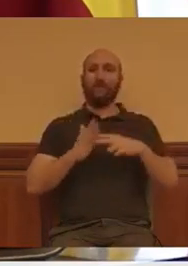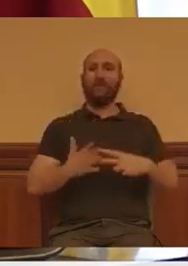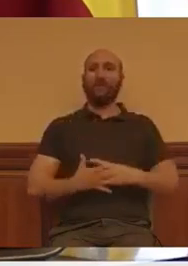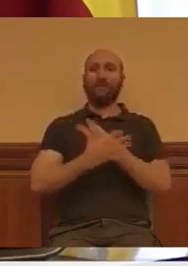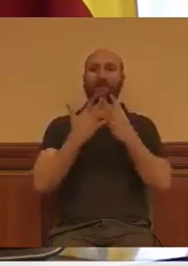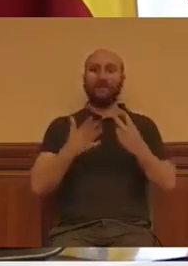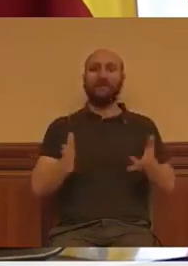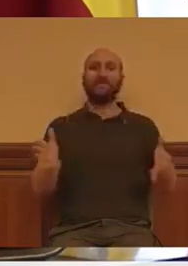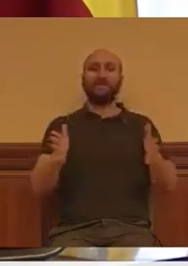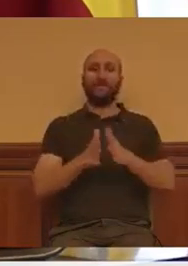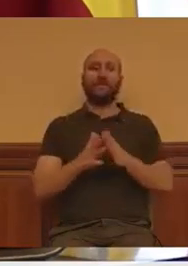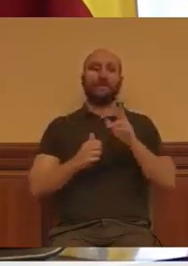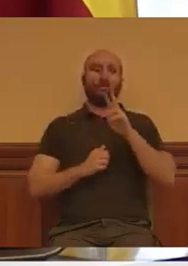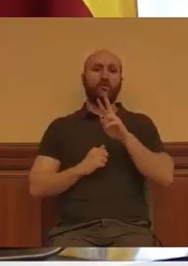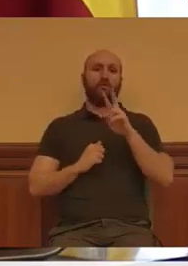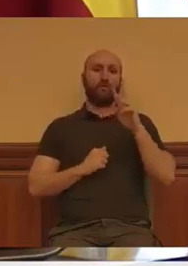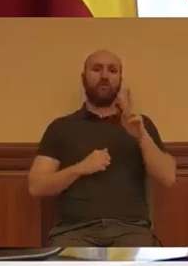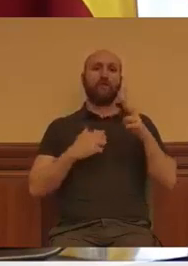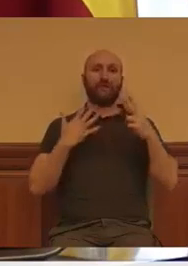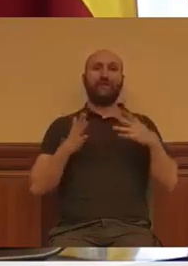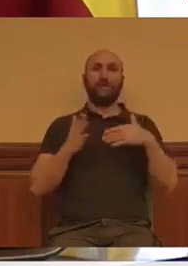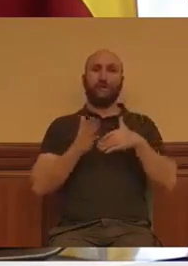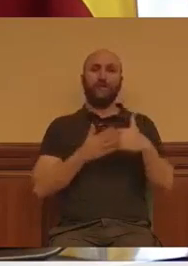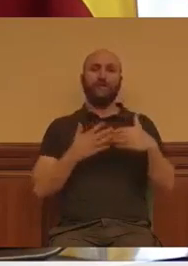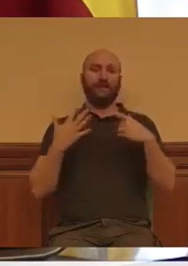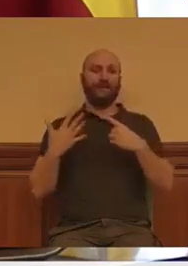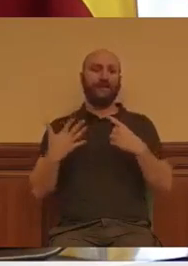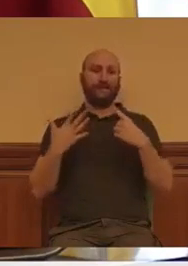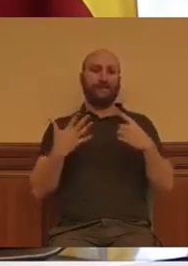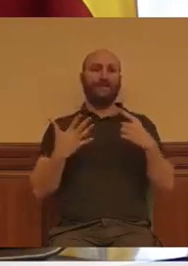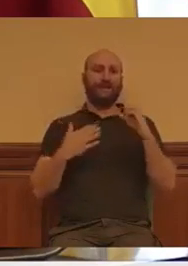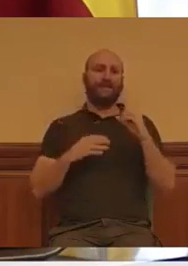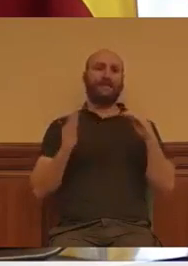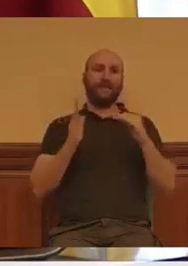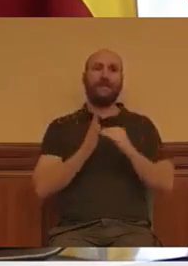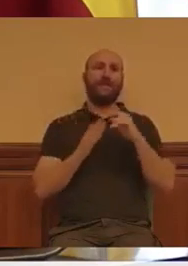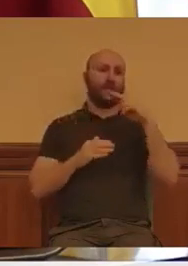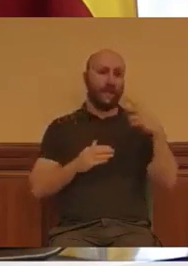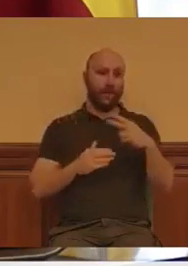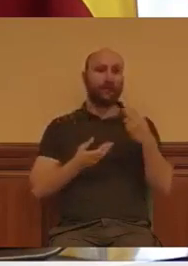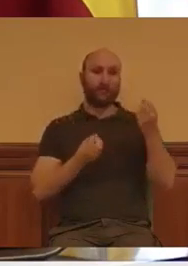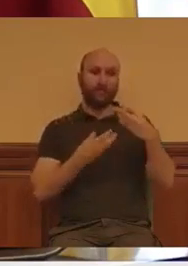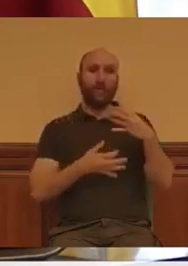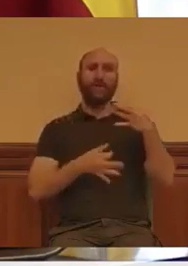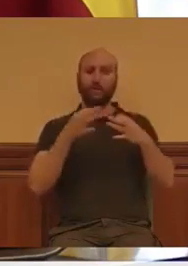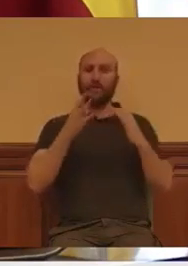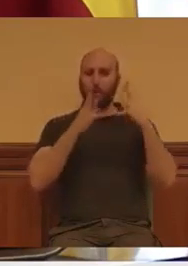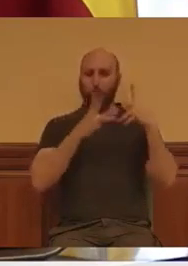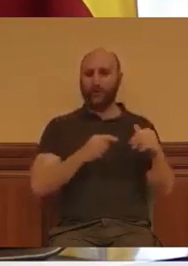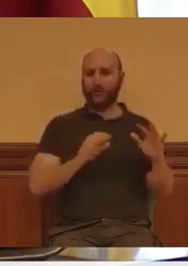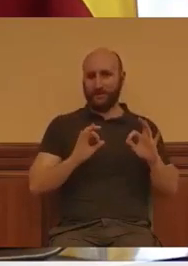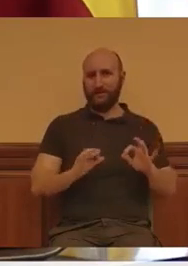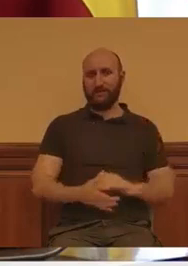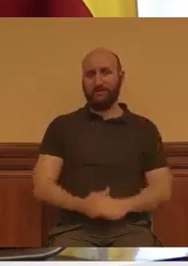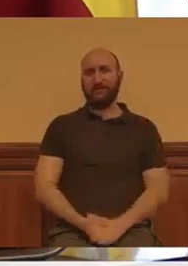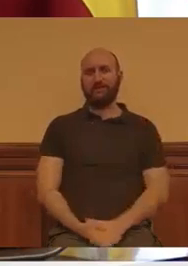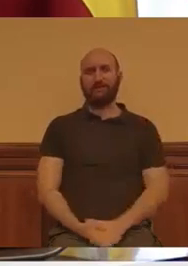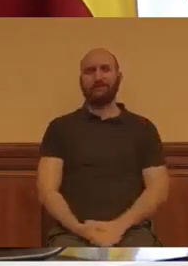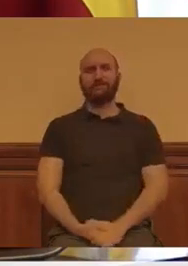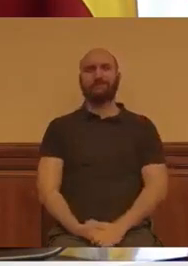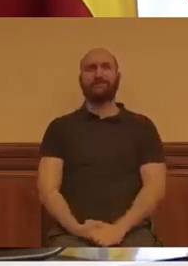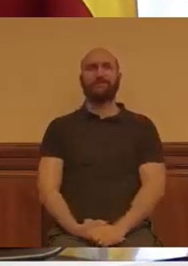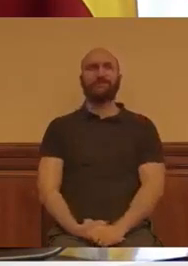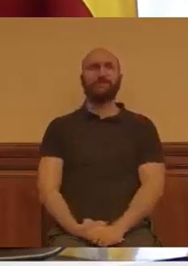227 millones 660 mil euros. Repito, son datos del Tribunal de cuentas. Situación que empeora